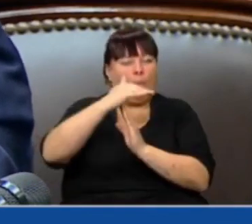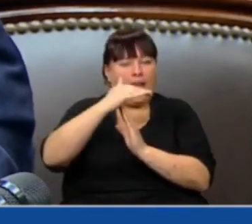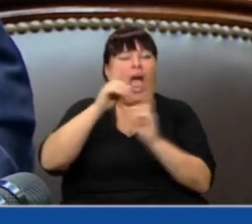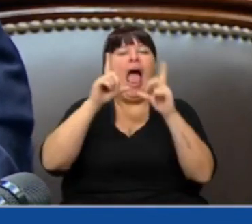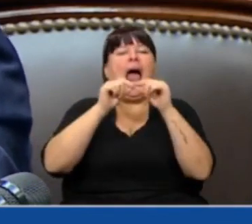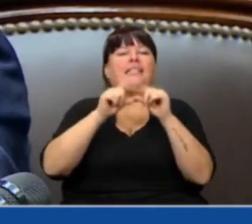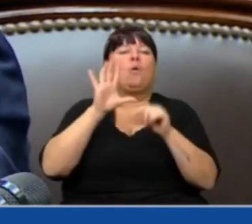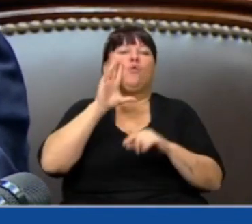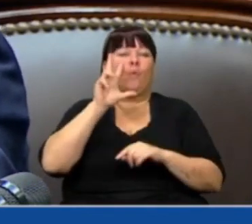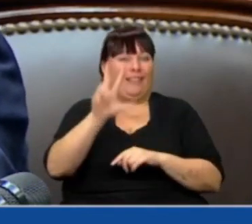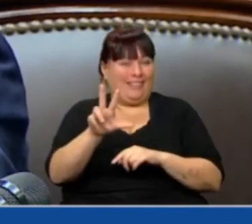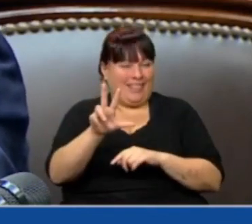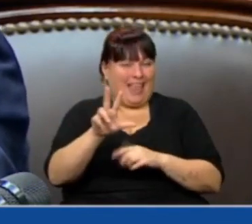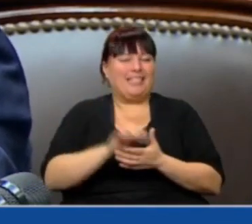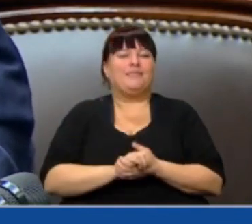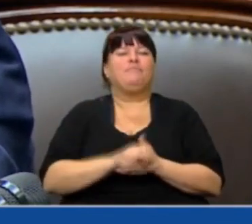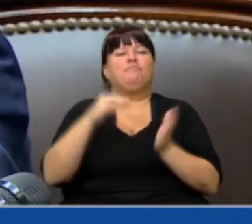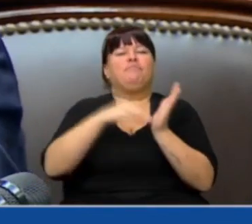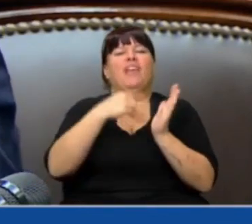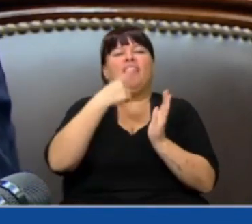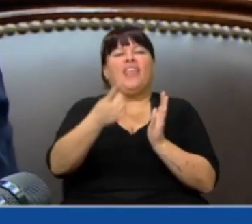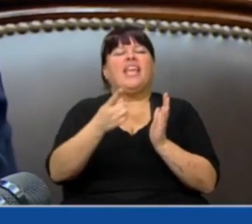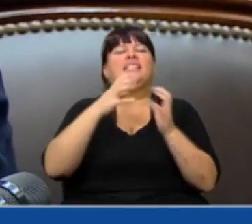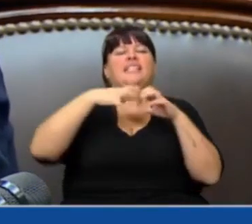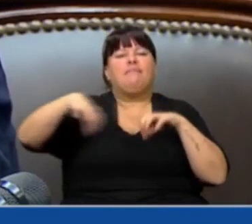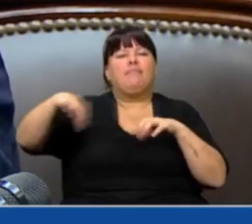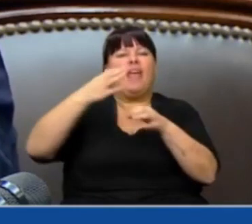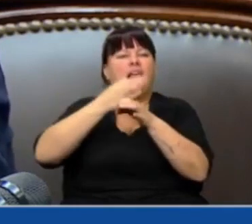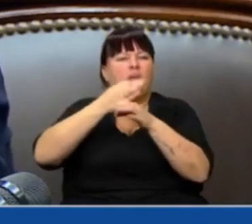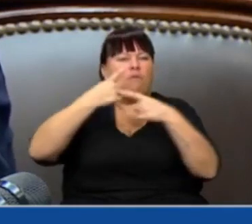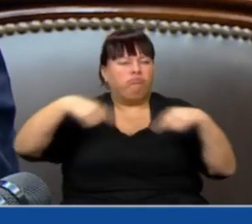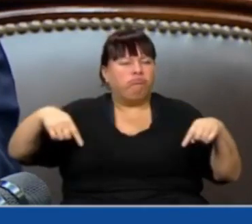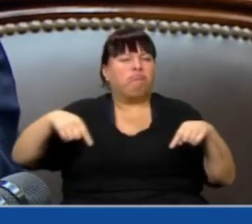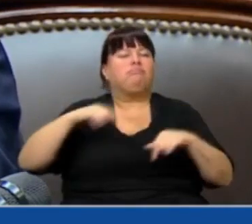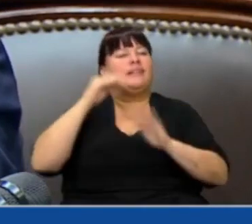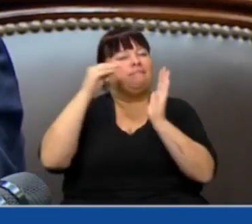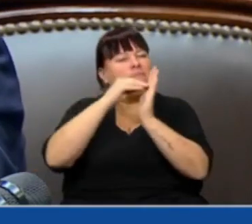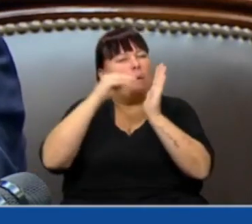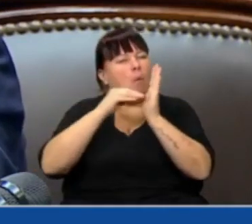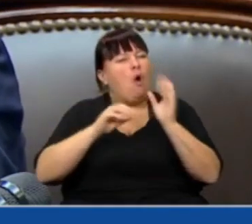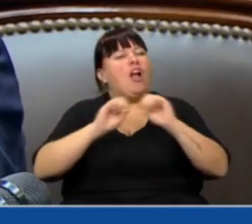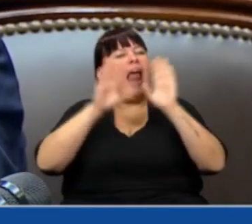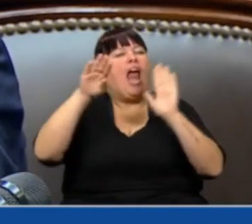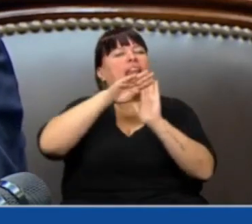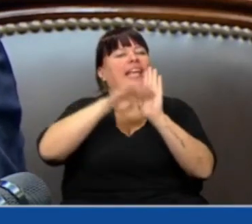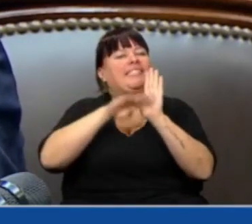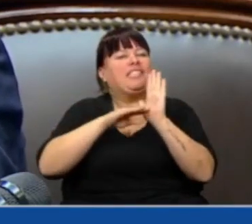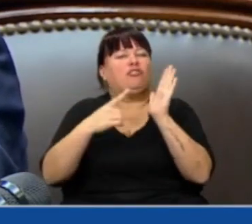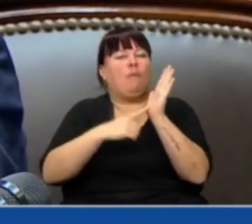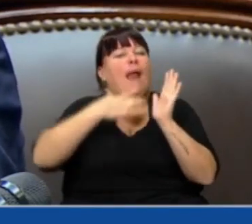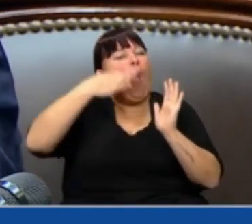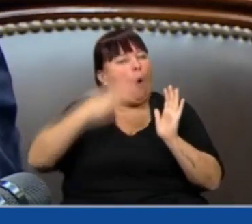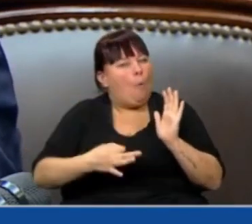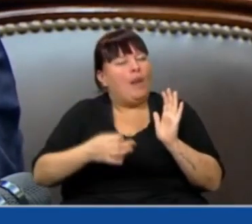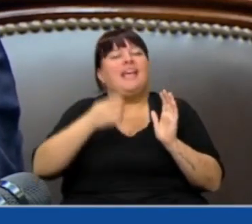en su artículo 53, que habla sobre los órganos colegiados, menciona detalladamente los requisitos que deben cumplir